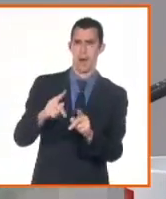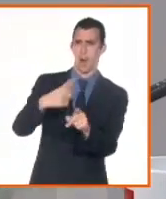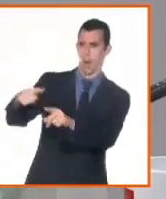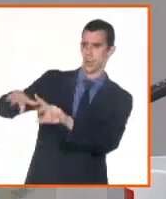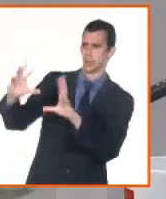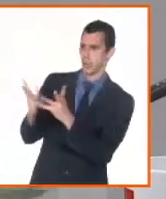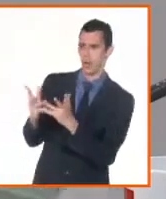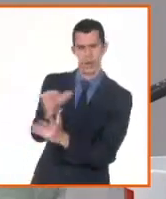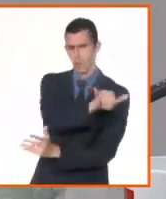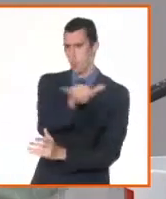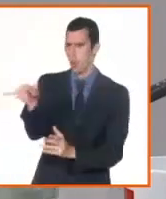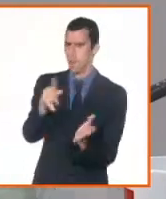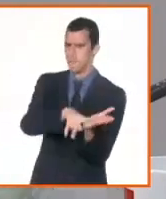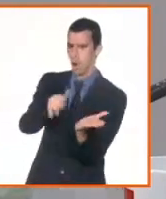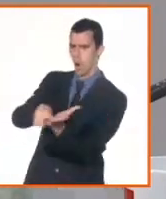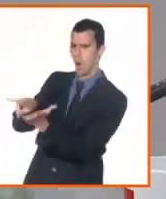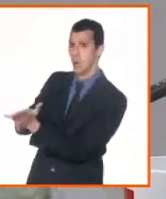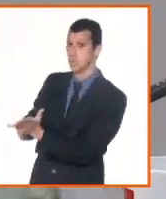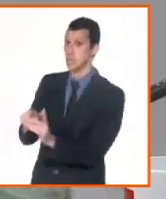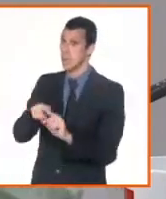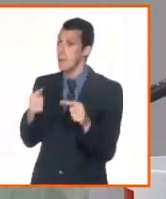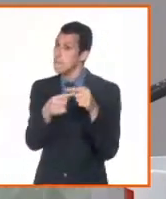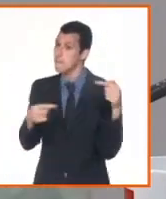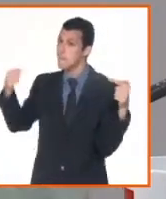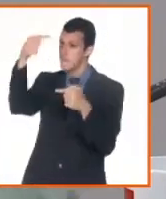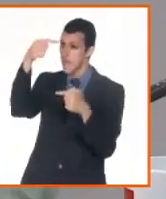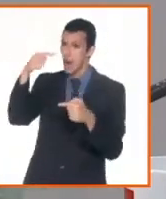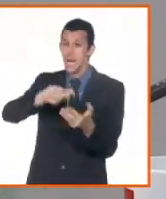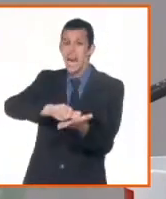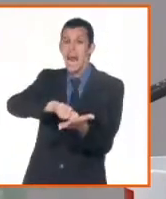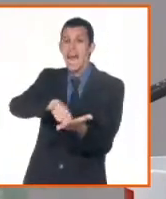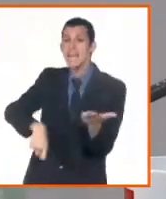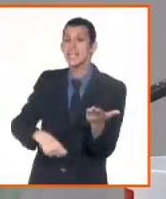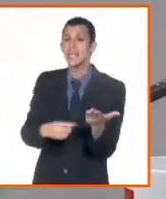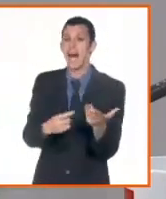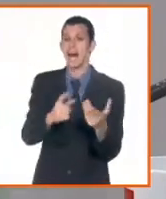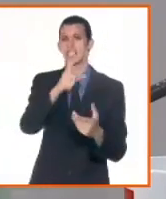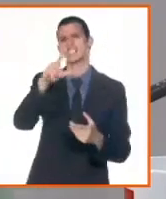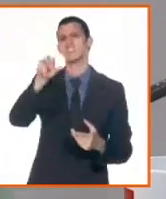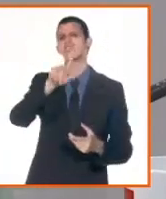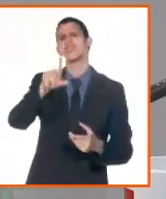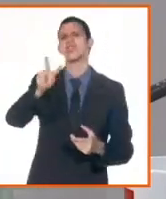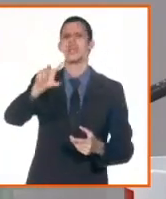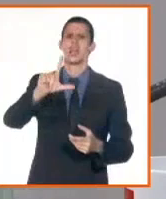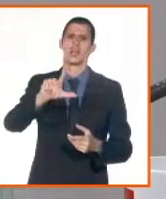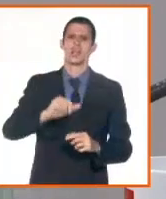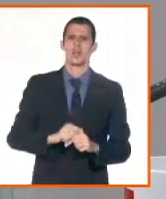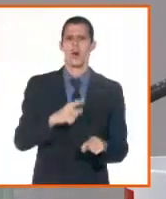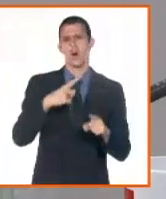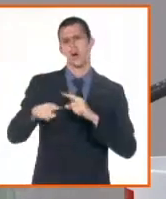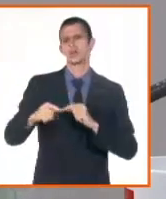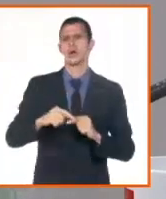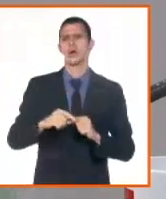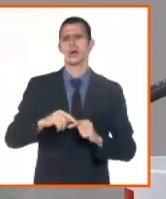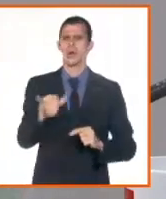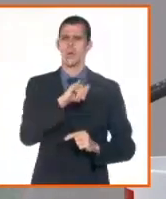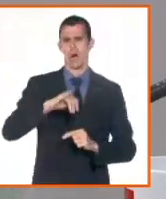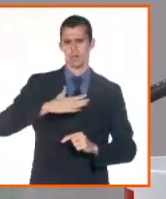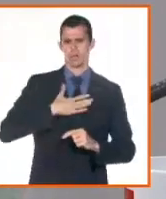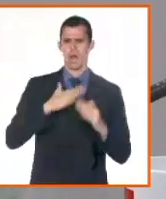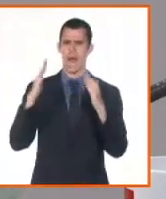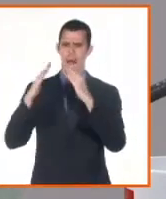concentrarse en el registro del Estado Civil, en el registro de la propiedad, en el registro mercantil, en el